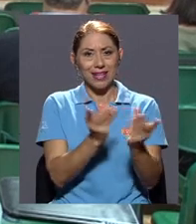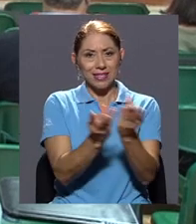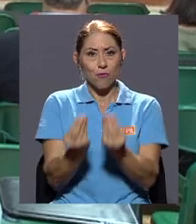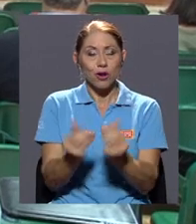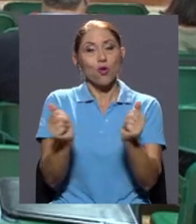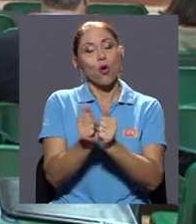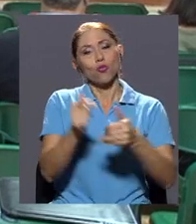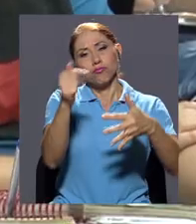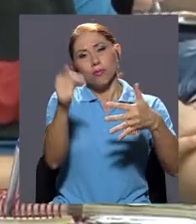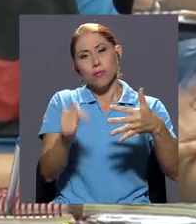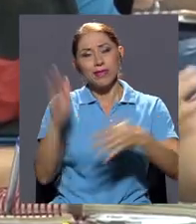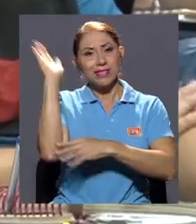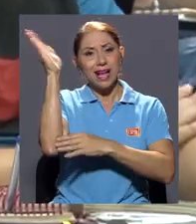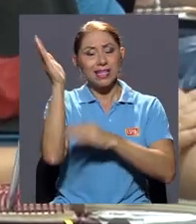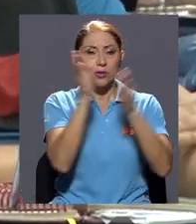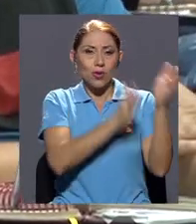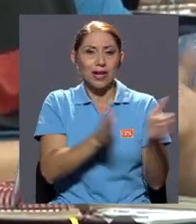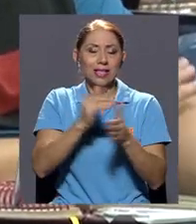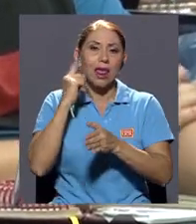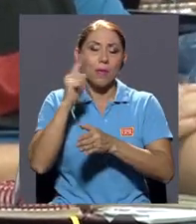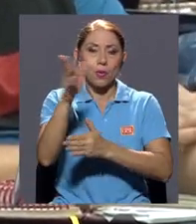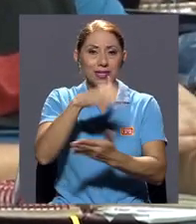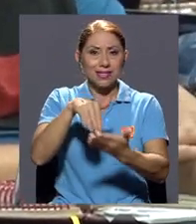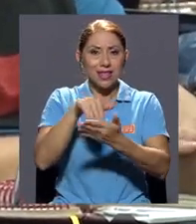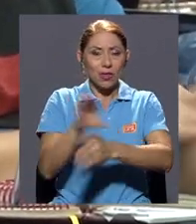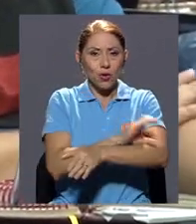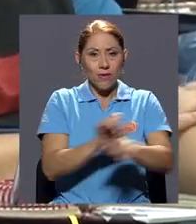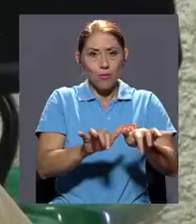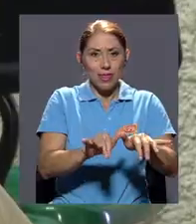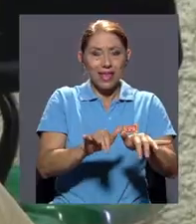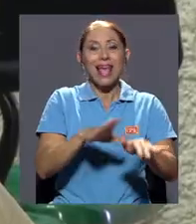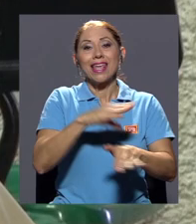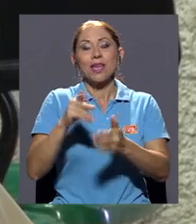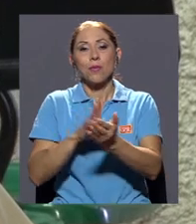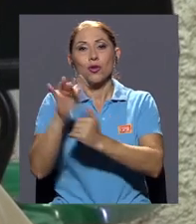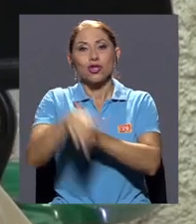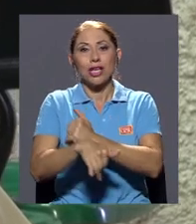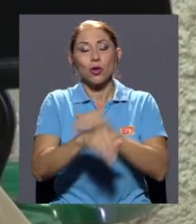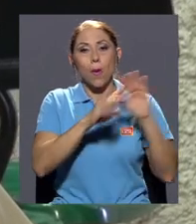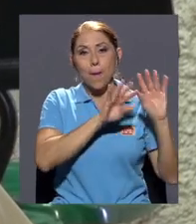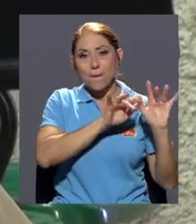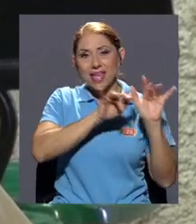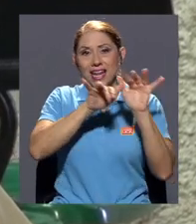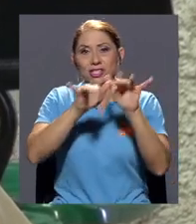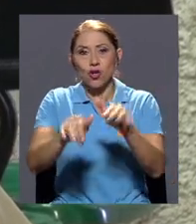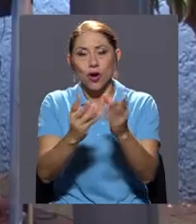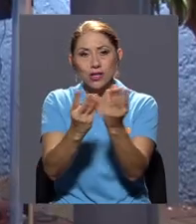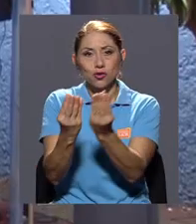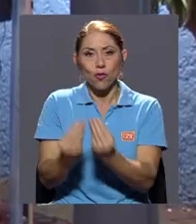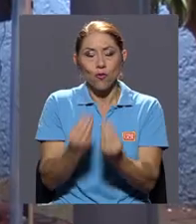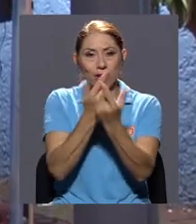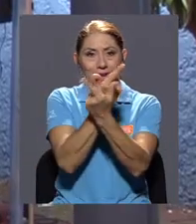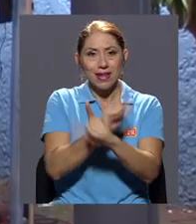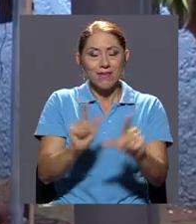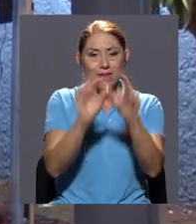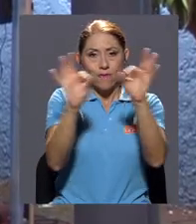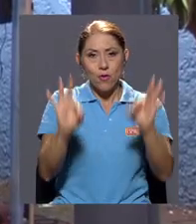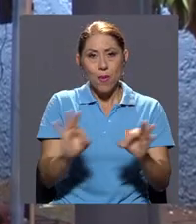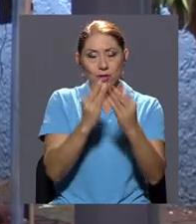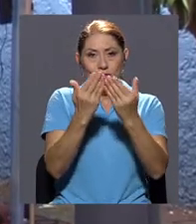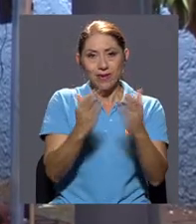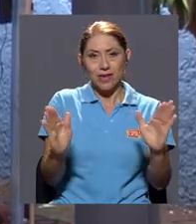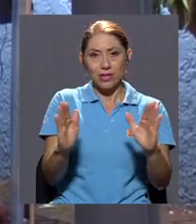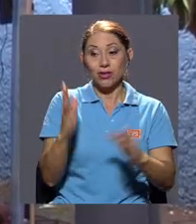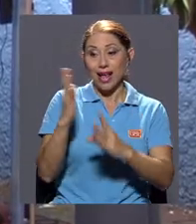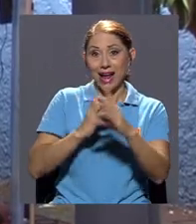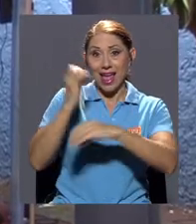organizadas por el Centro de Informática y el proyecto Migración a Software Libre y Formatos Abiertos. Cada año tratamos de celebrar el Software Free